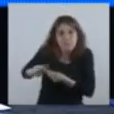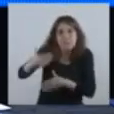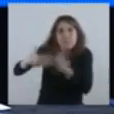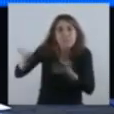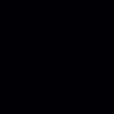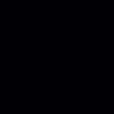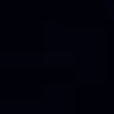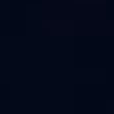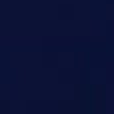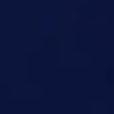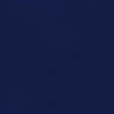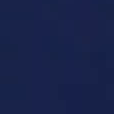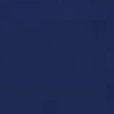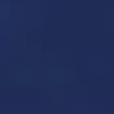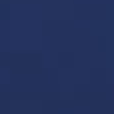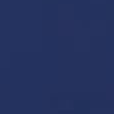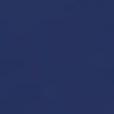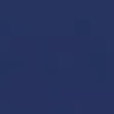nos merecemos.